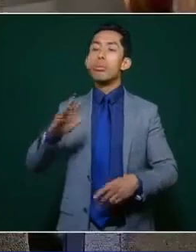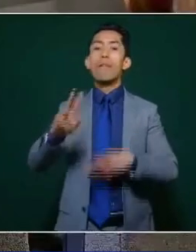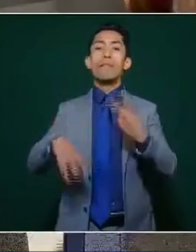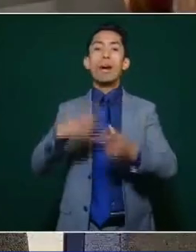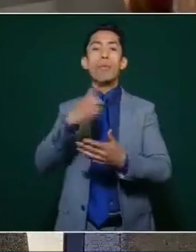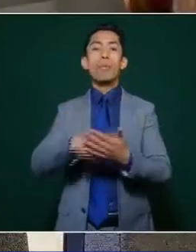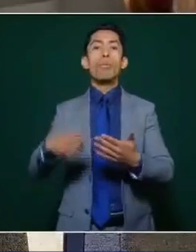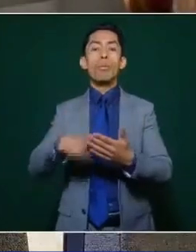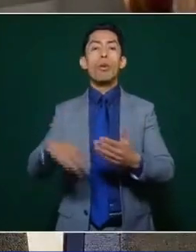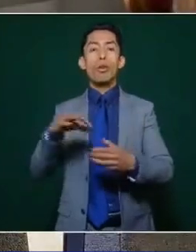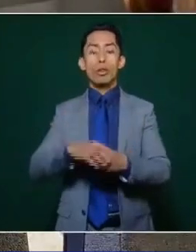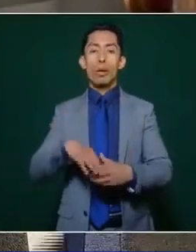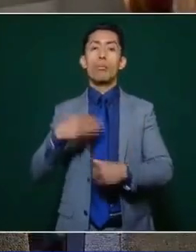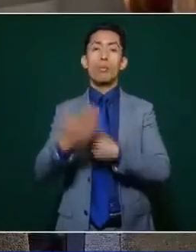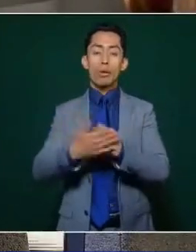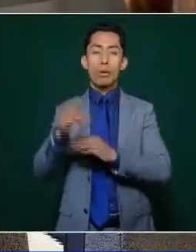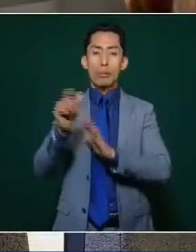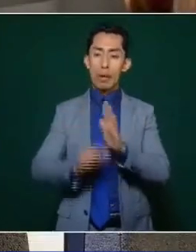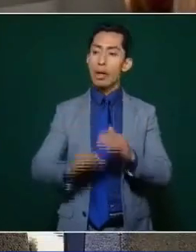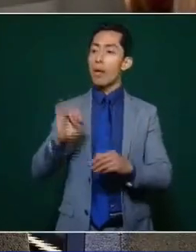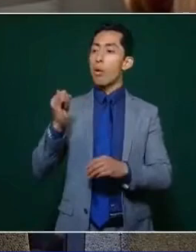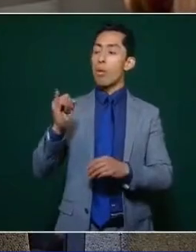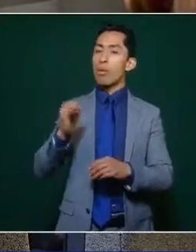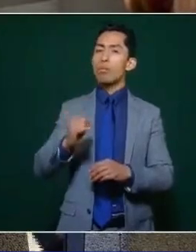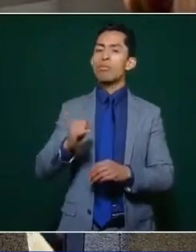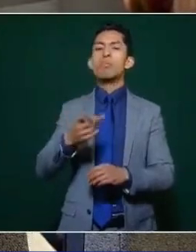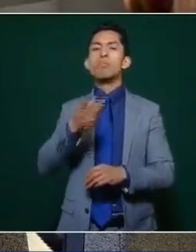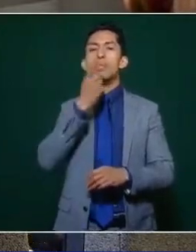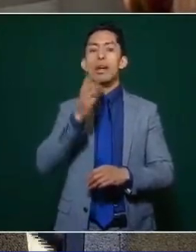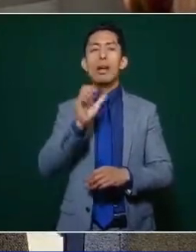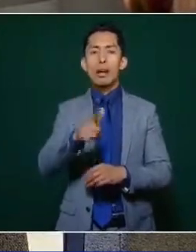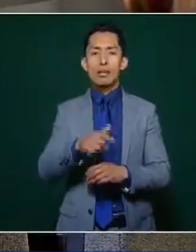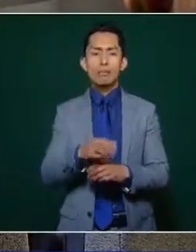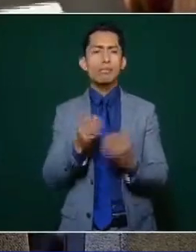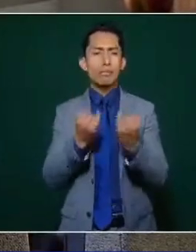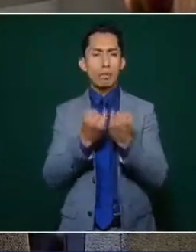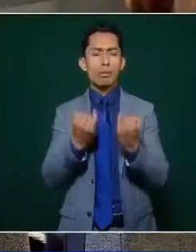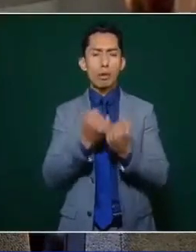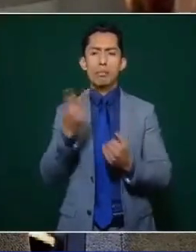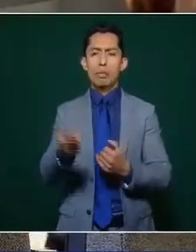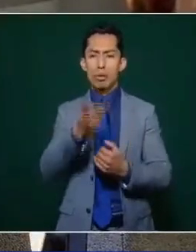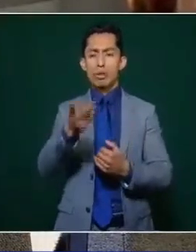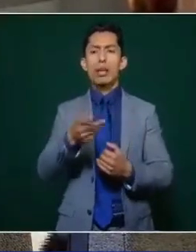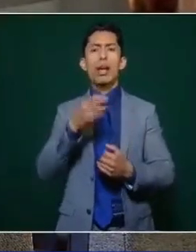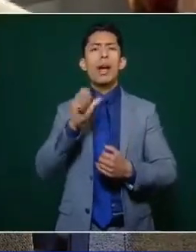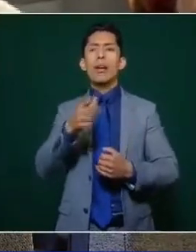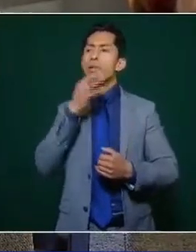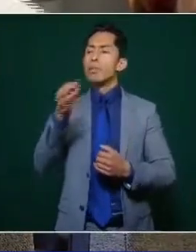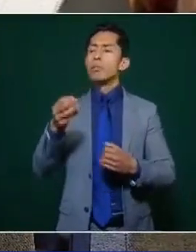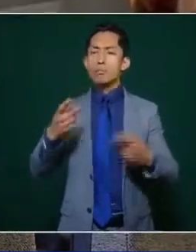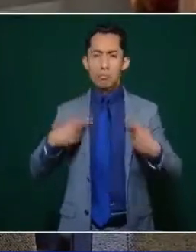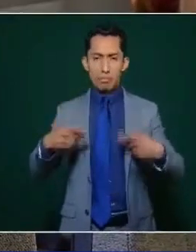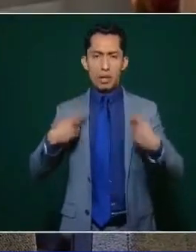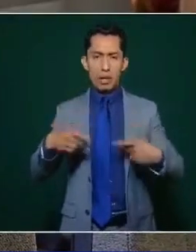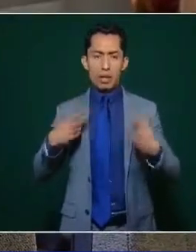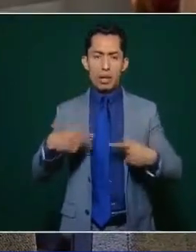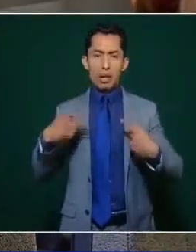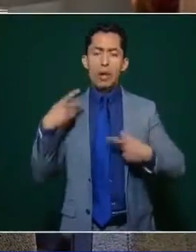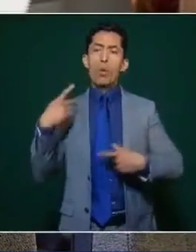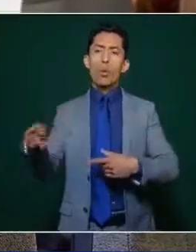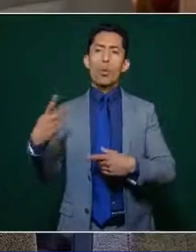en este mes de junio. Y también preguntarle cuál sería el mensaje para aquellas personas que por su afinidad